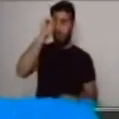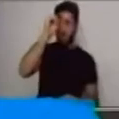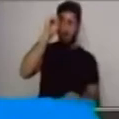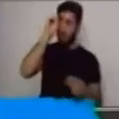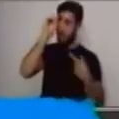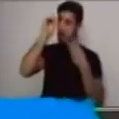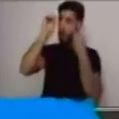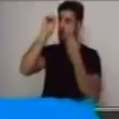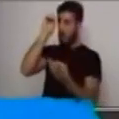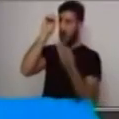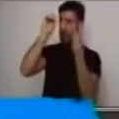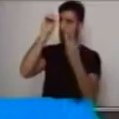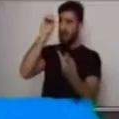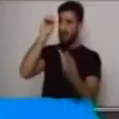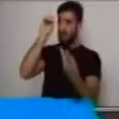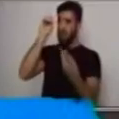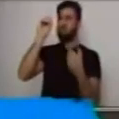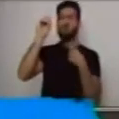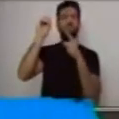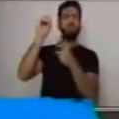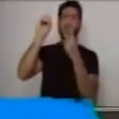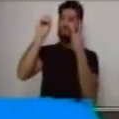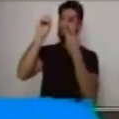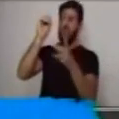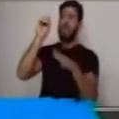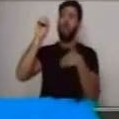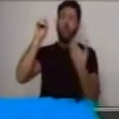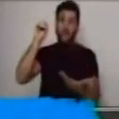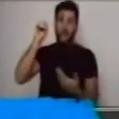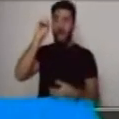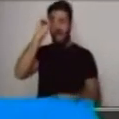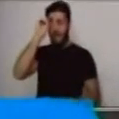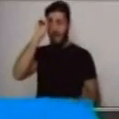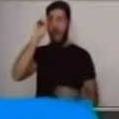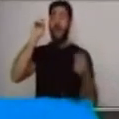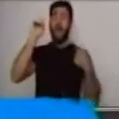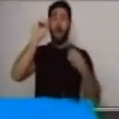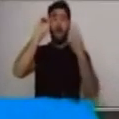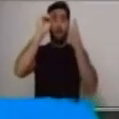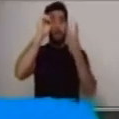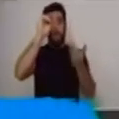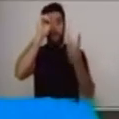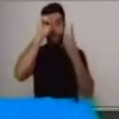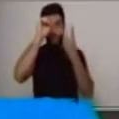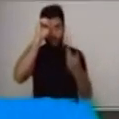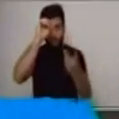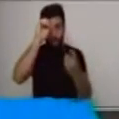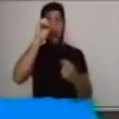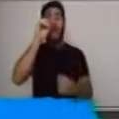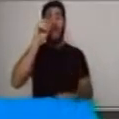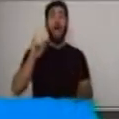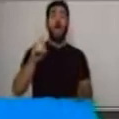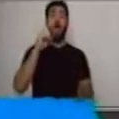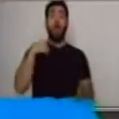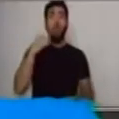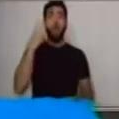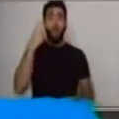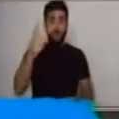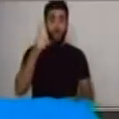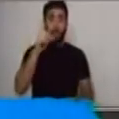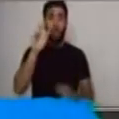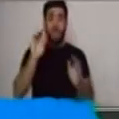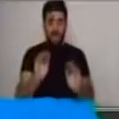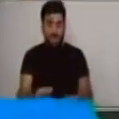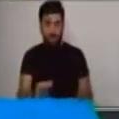ves? Muy bien. Veo, Veo, un niño. Veo, Veo,